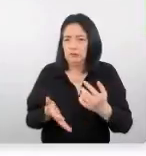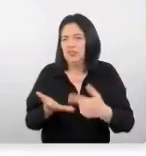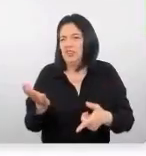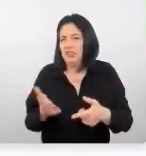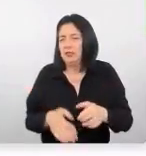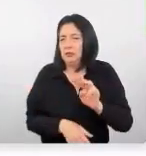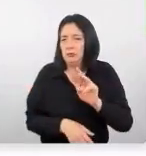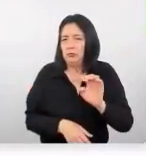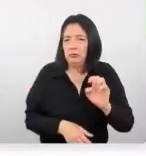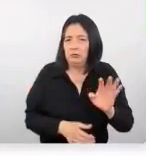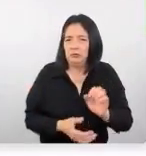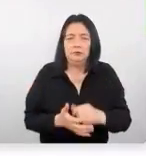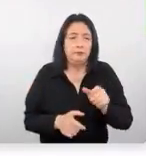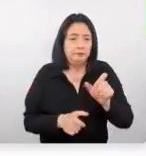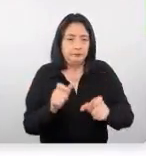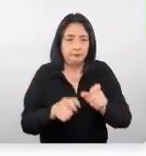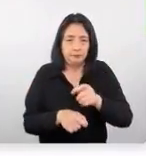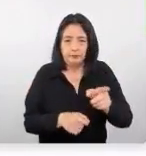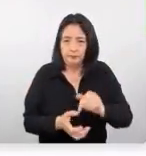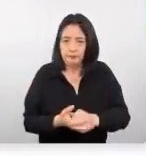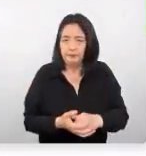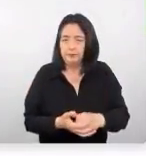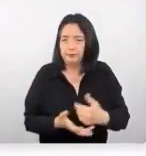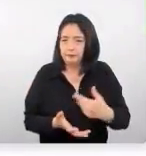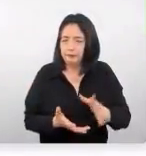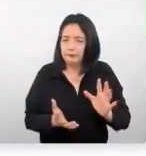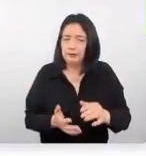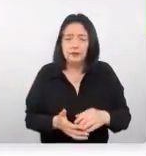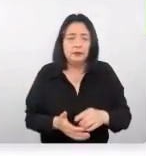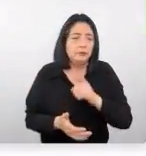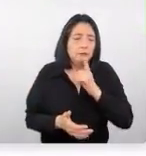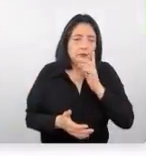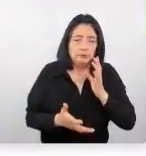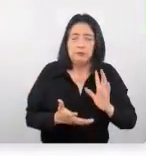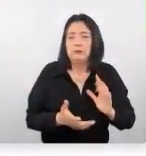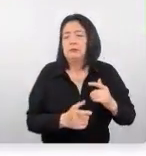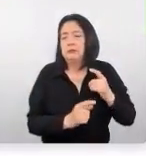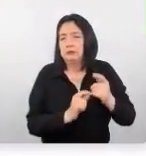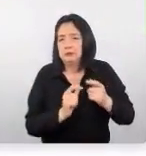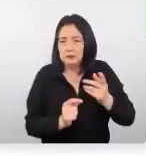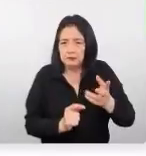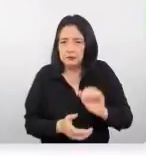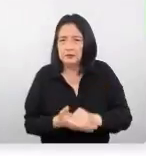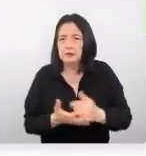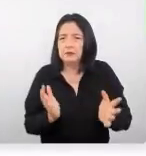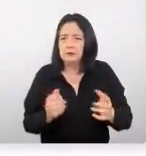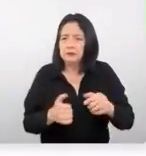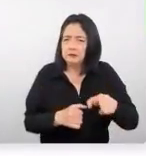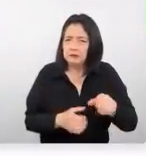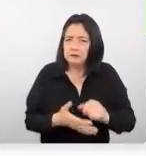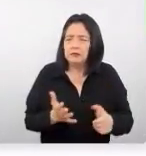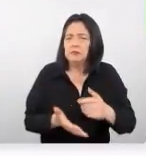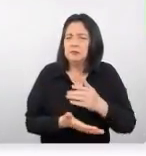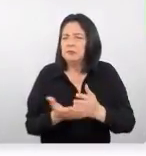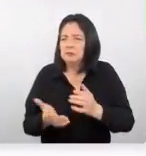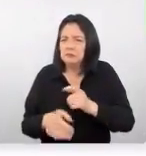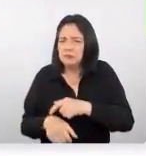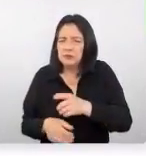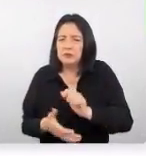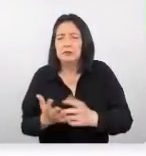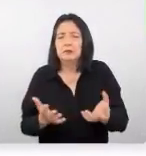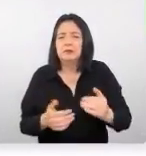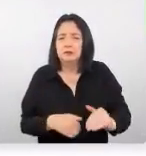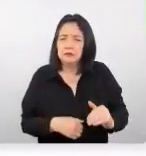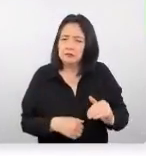webs de hecho son personas que se han criado con padres tradicionales que son los baby boomers y han estado en una etapa de y han